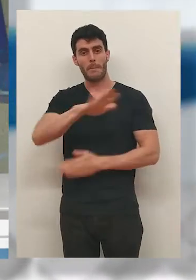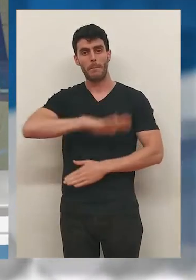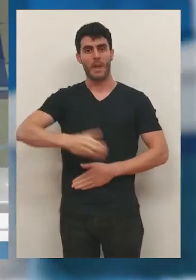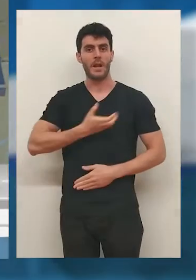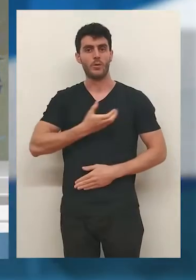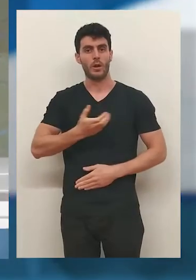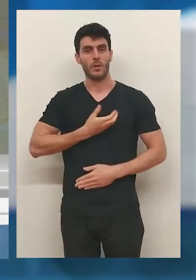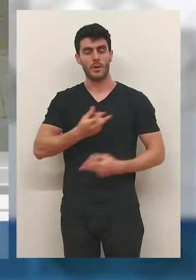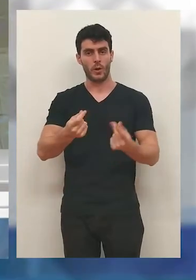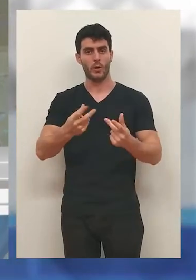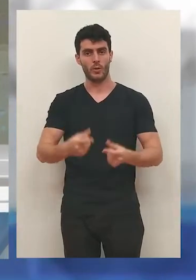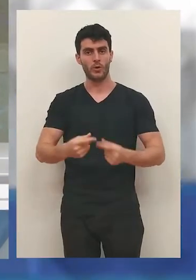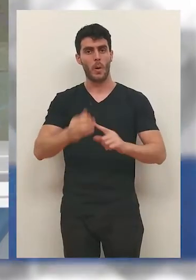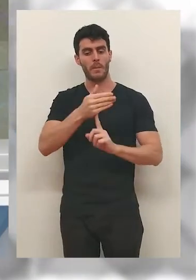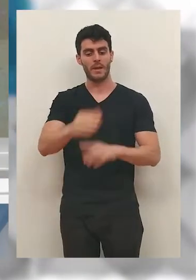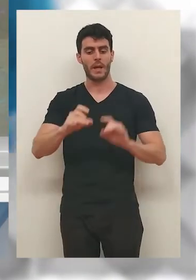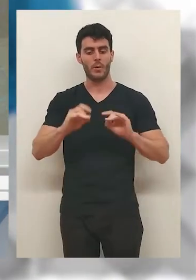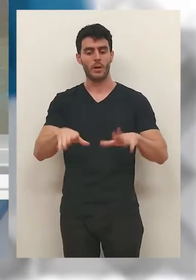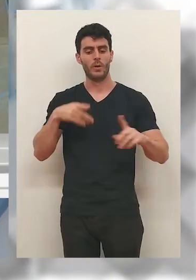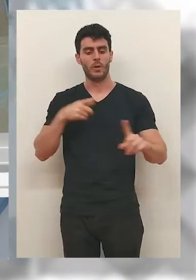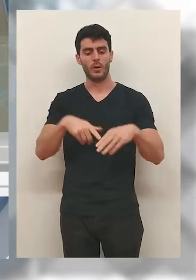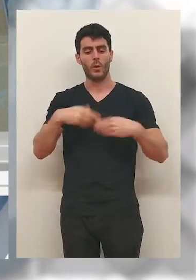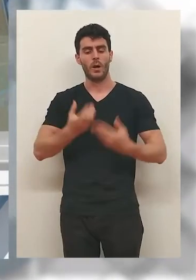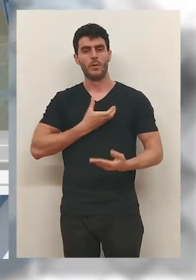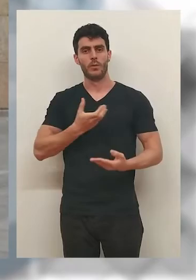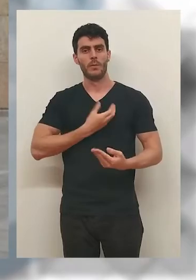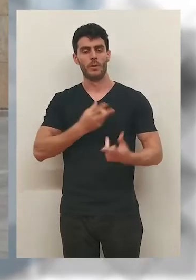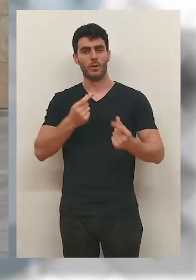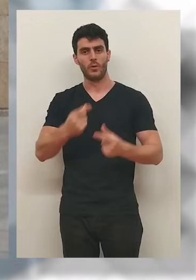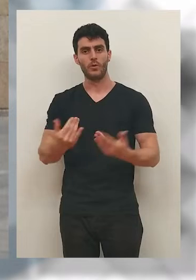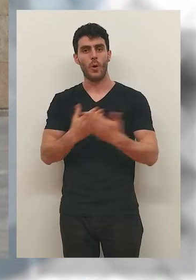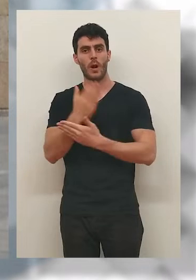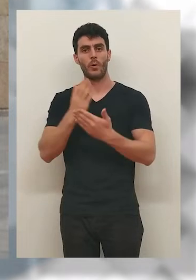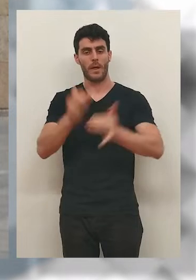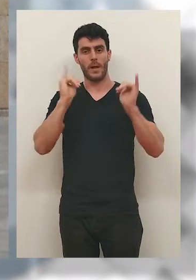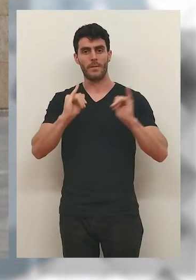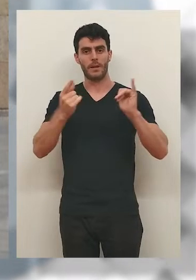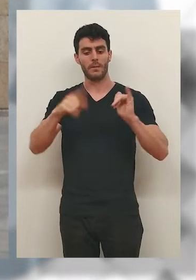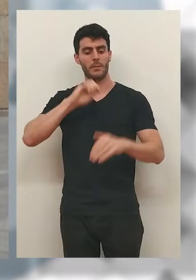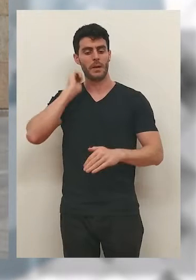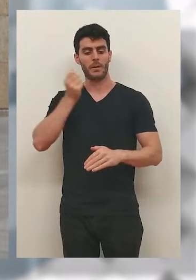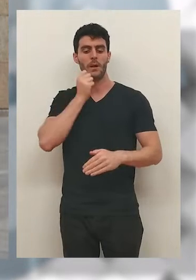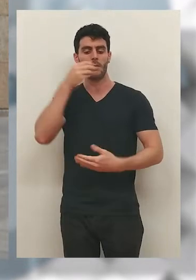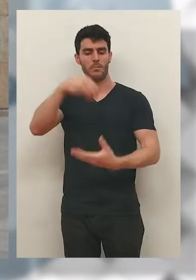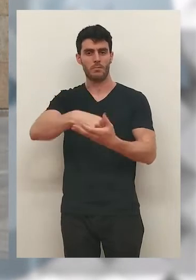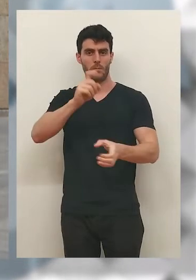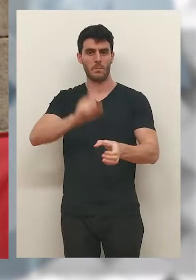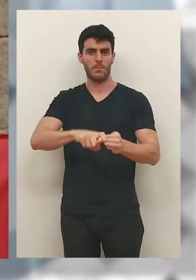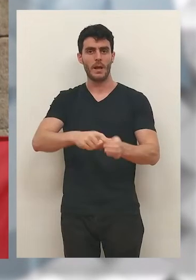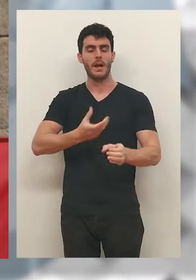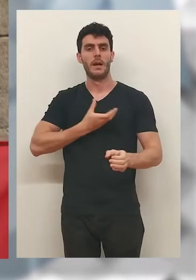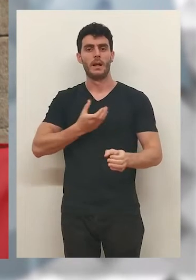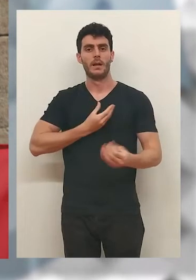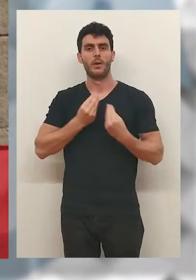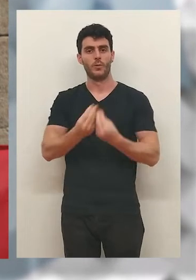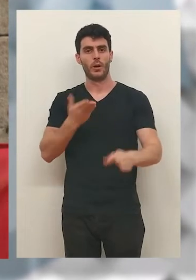LGTBI se desplegaban en la plaza del Ayuntamiento de Logroño. Con ese gesto de nuevo el consistorio de Logroñés se ha sumado a una jornada festiva y también